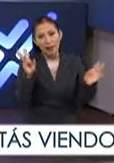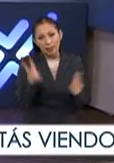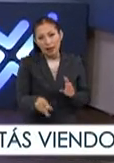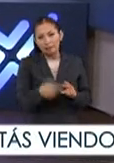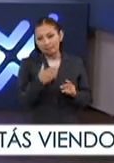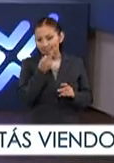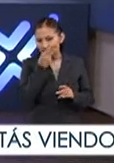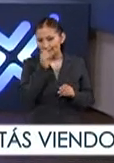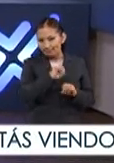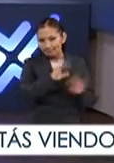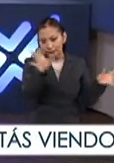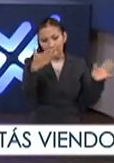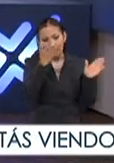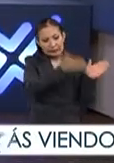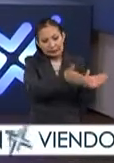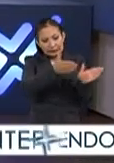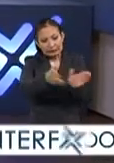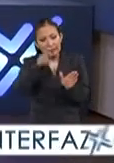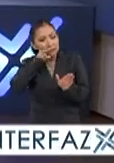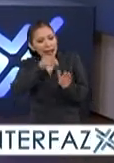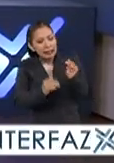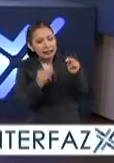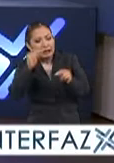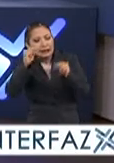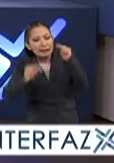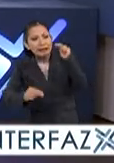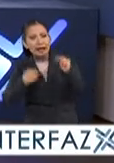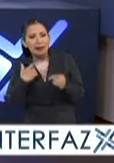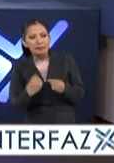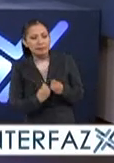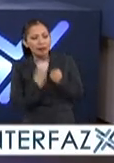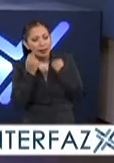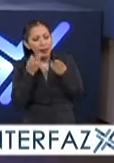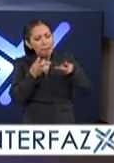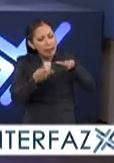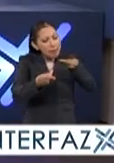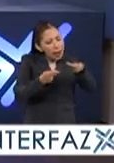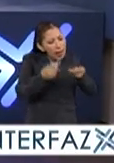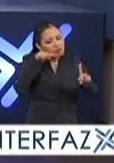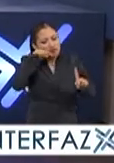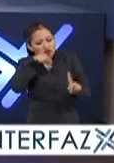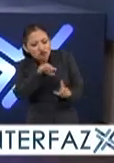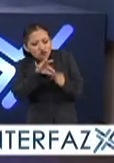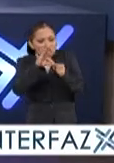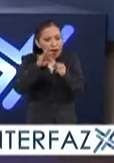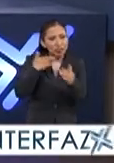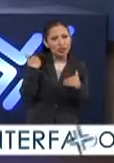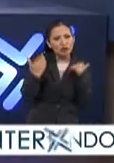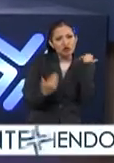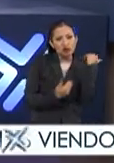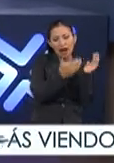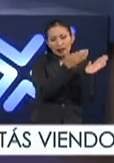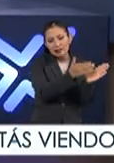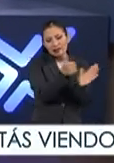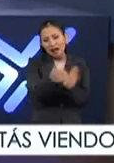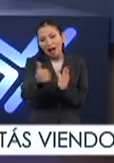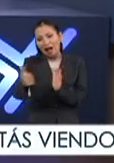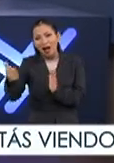creo que dijiste algo clave, las etapas hay que considerarlas siempre, saberlas planear, saberlas enfocar, disfrutar en sus momentos